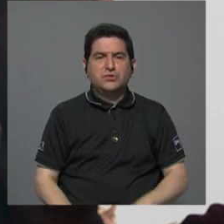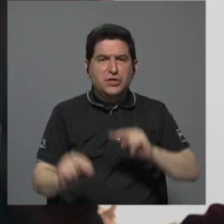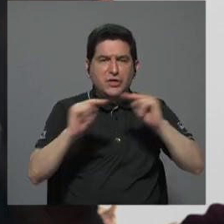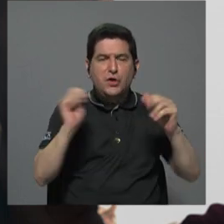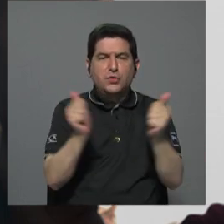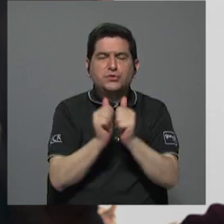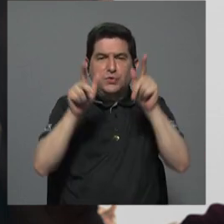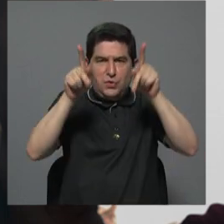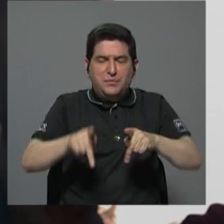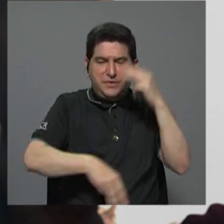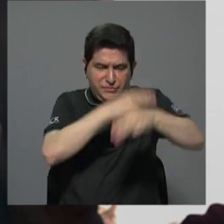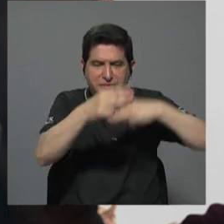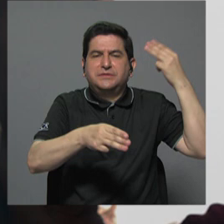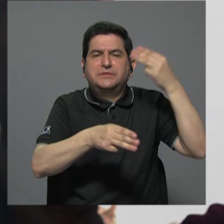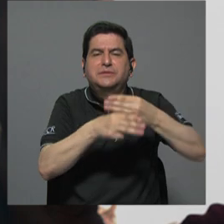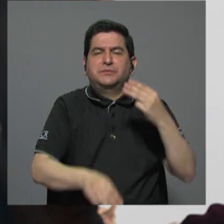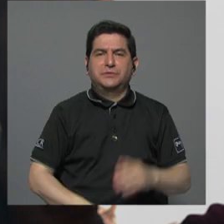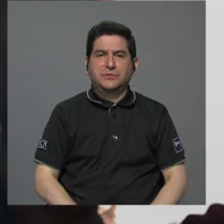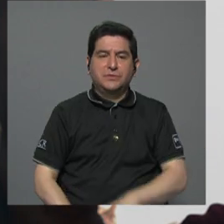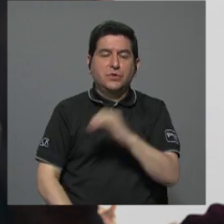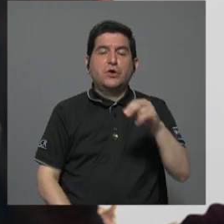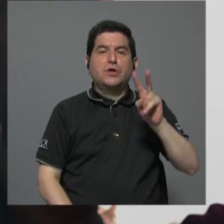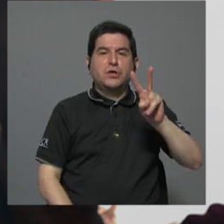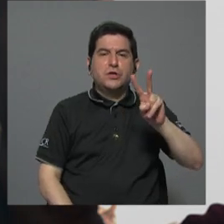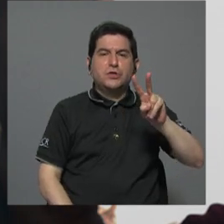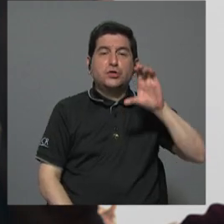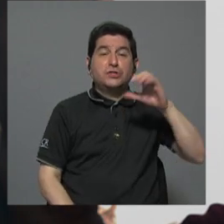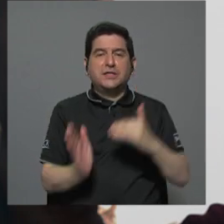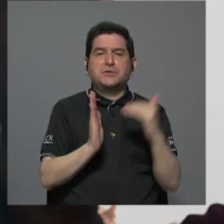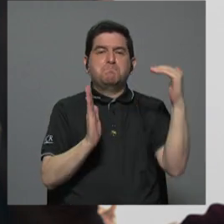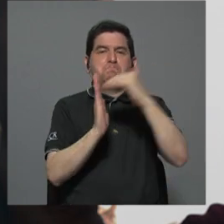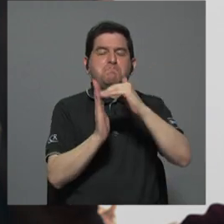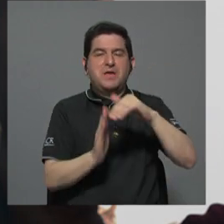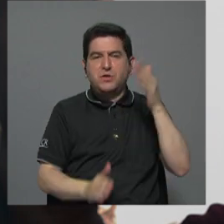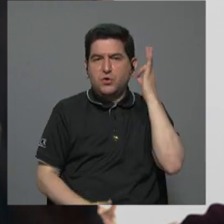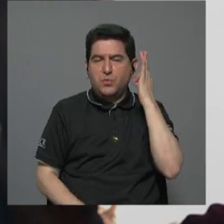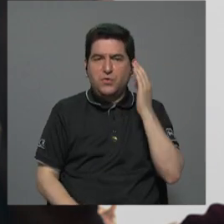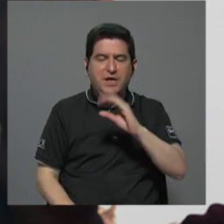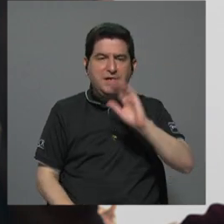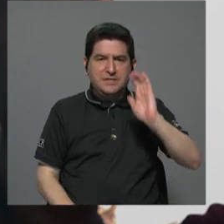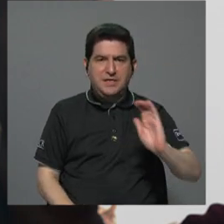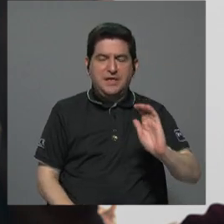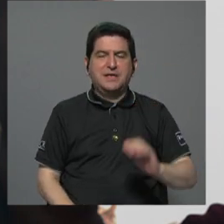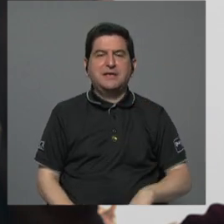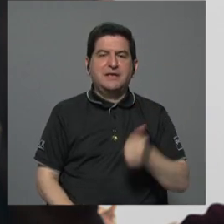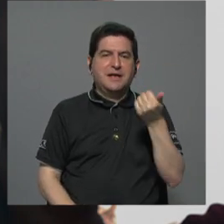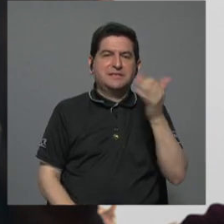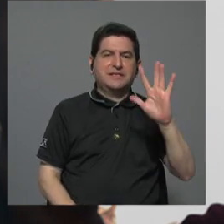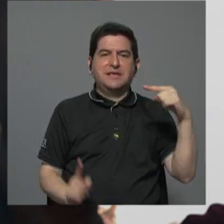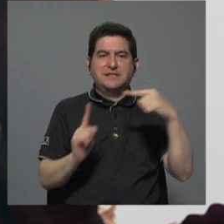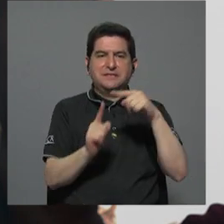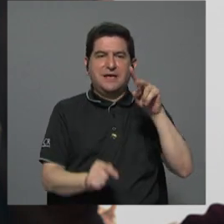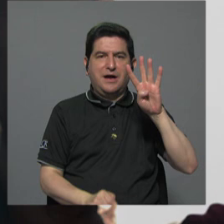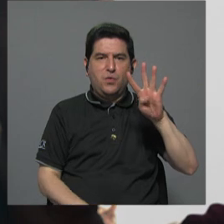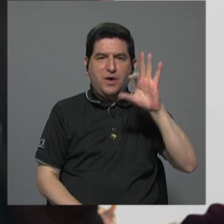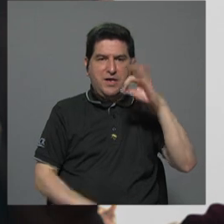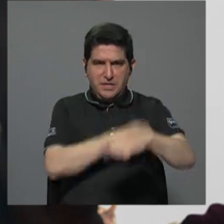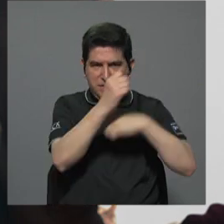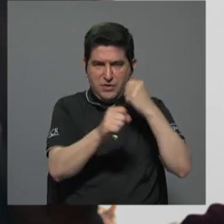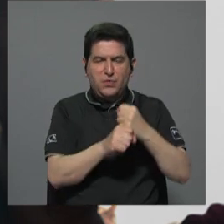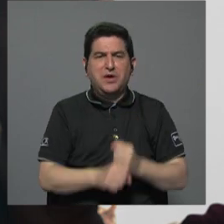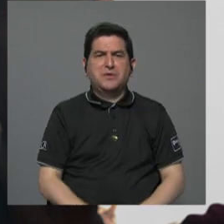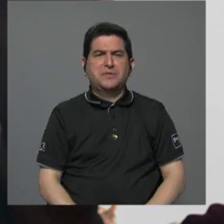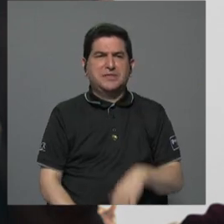seres humanos a nivel mundial y además hay 200 millones de mujeres y niñas entre 15 y 49 años que han sido